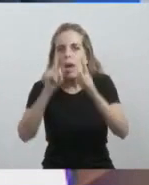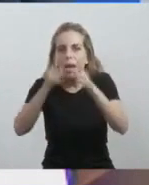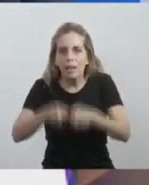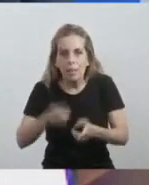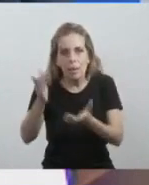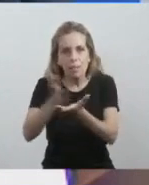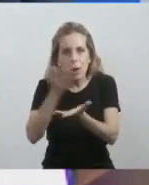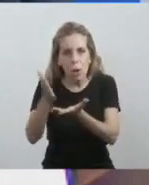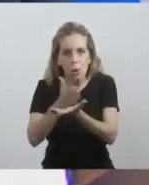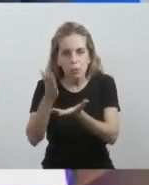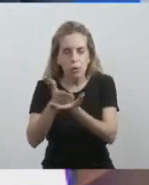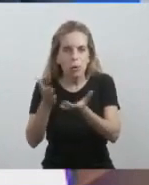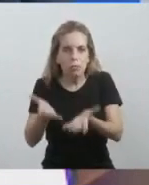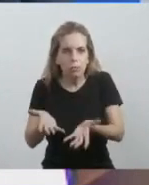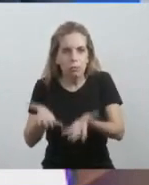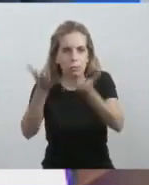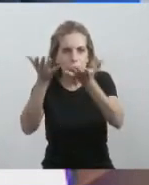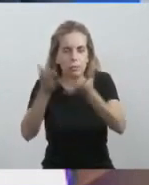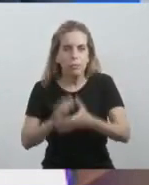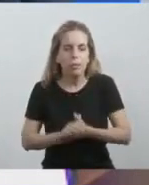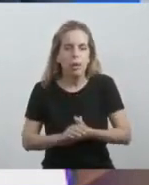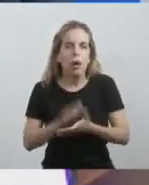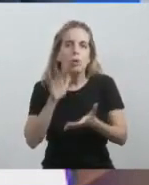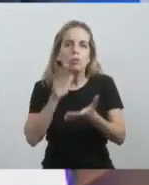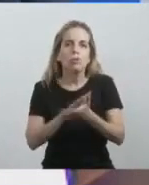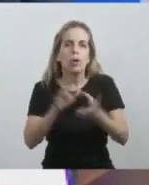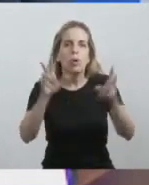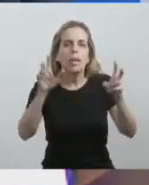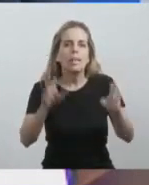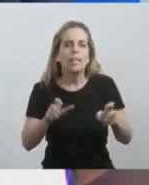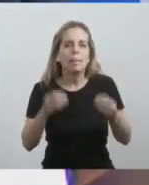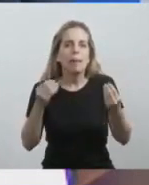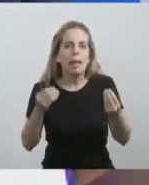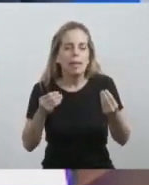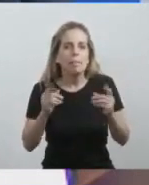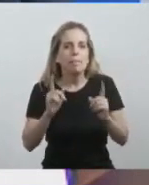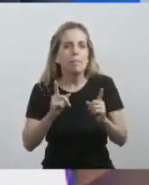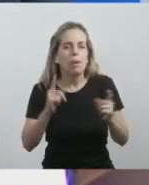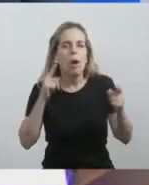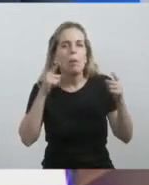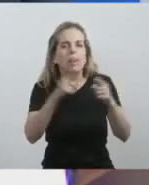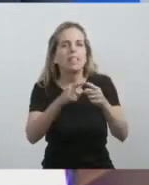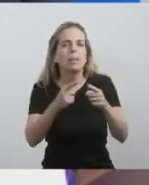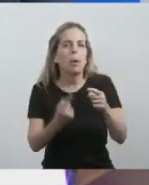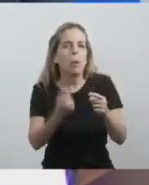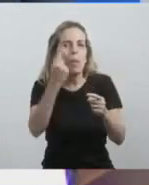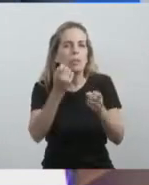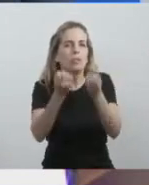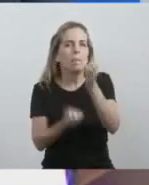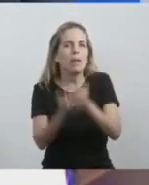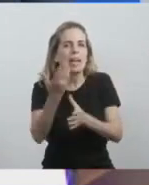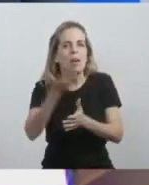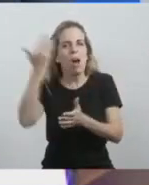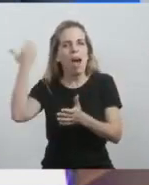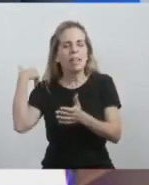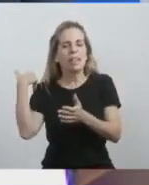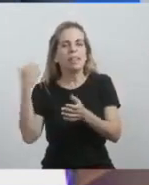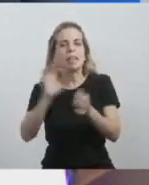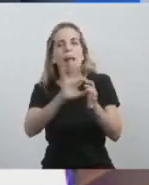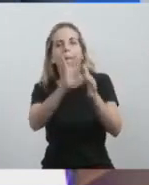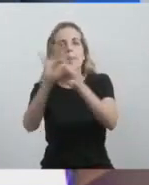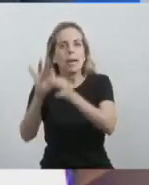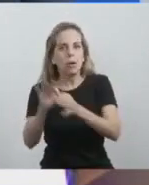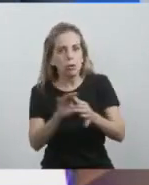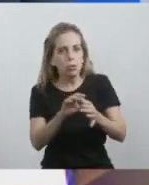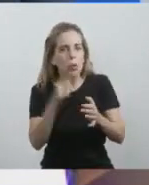patrones internacionales. Y respecto a la concepción original de Mercosur, tenemos que dar ejemplo con resultados